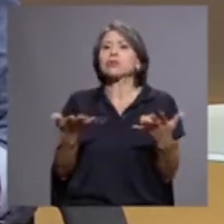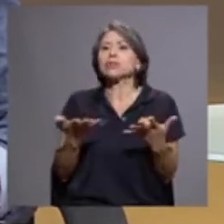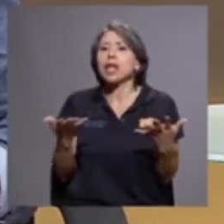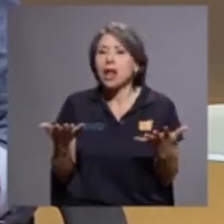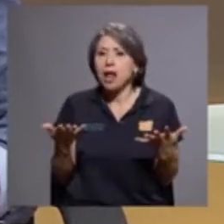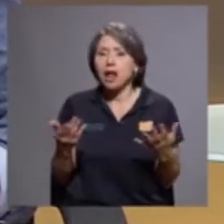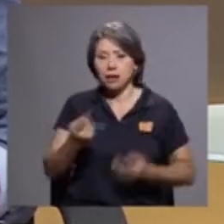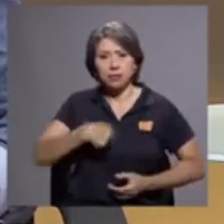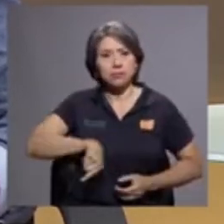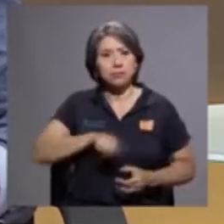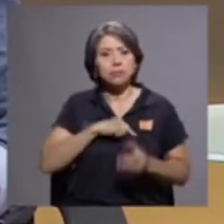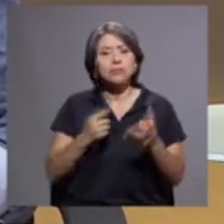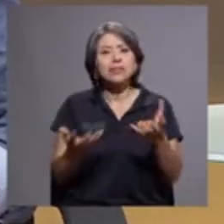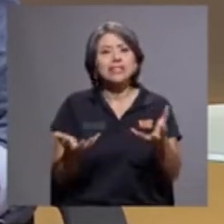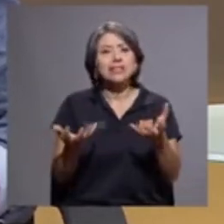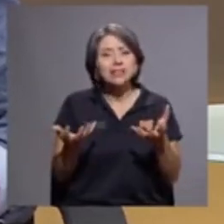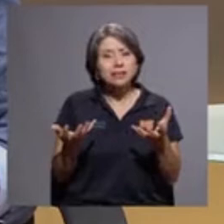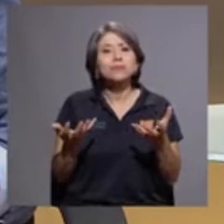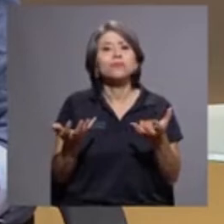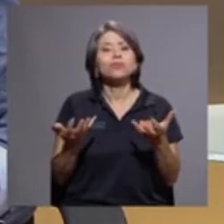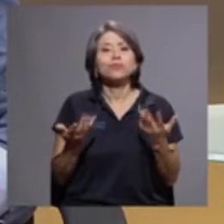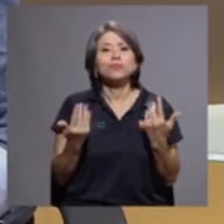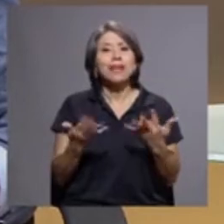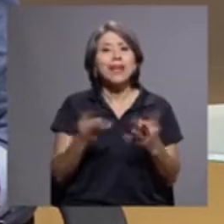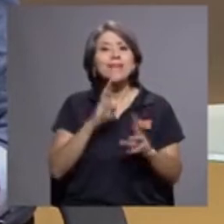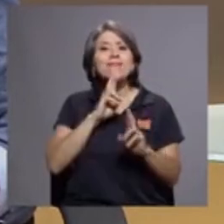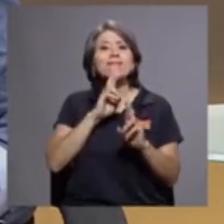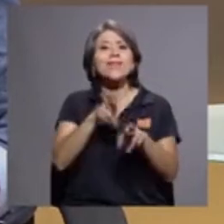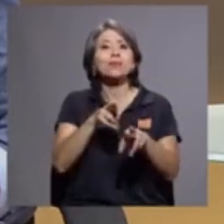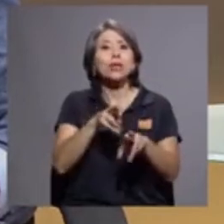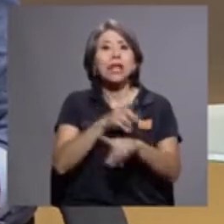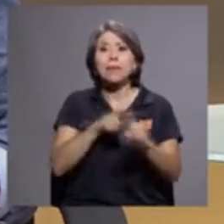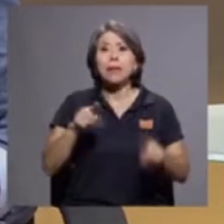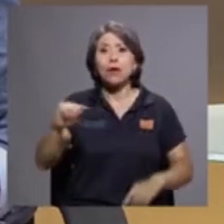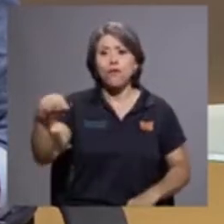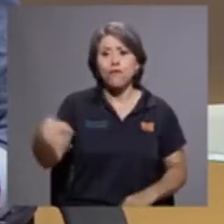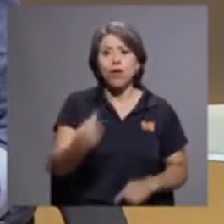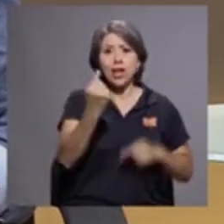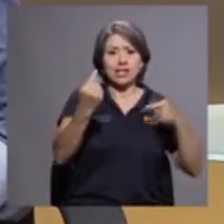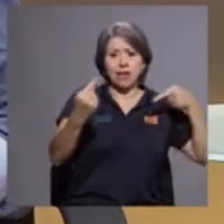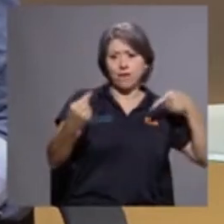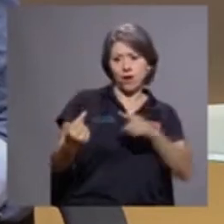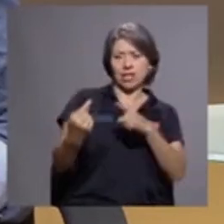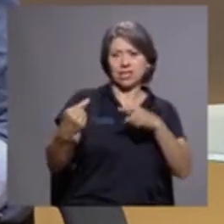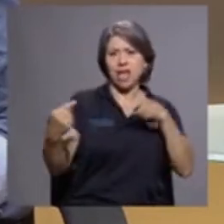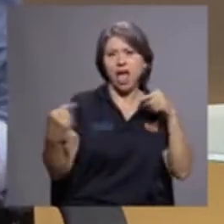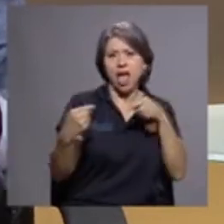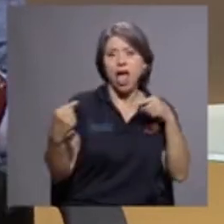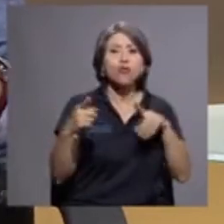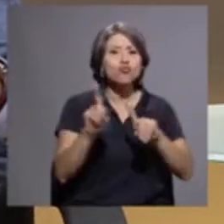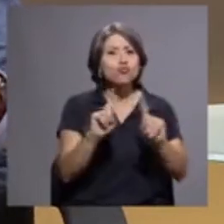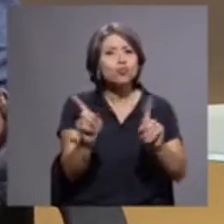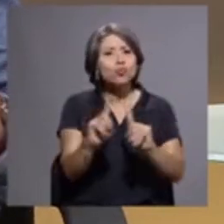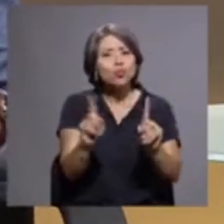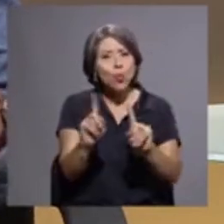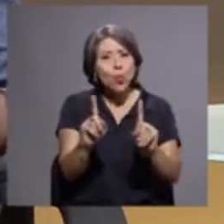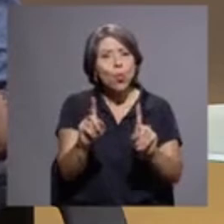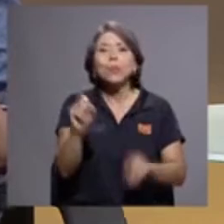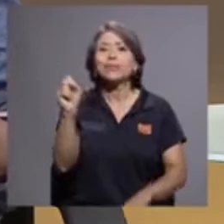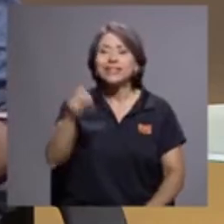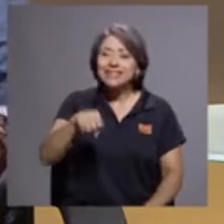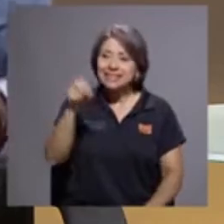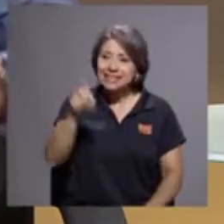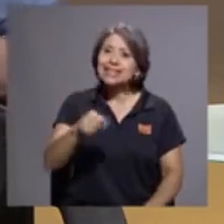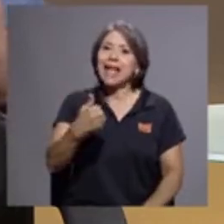nosotros quisimos es responder, pero no violencia con violencia. O sea, ciertamente hay una